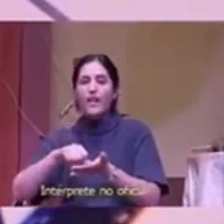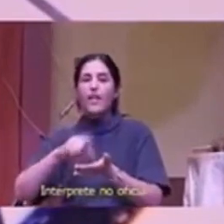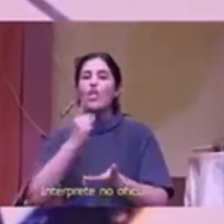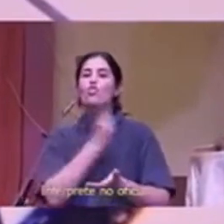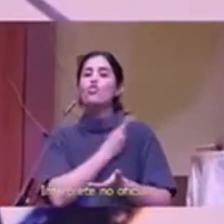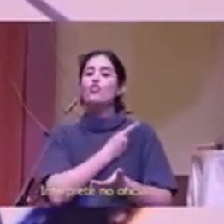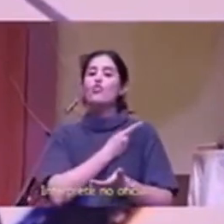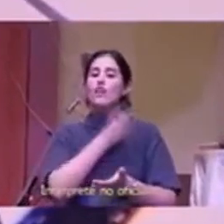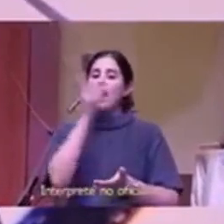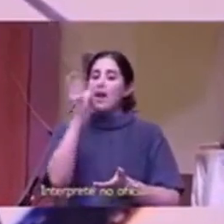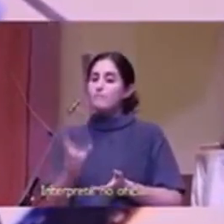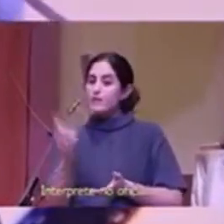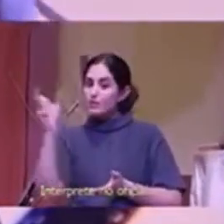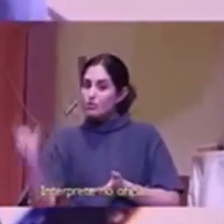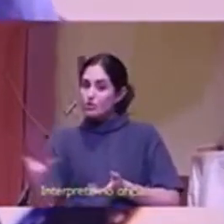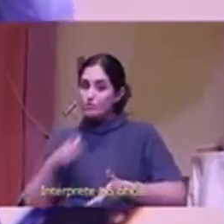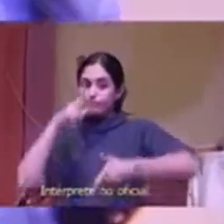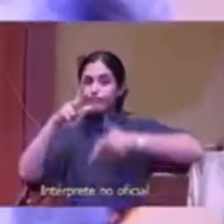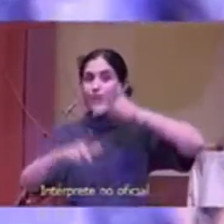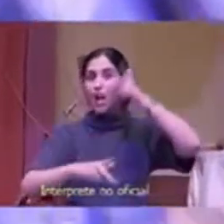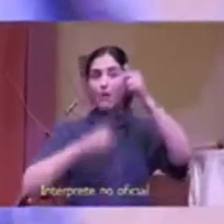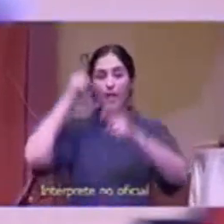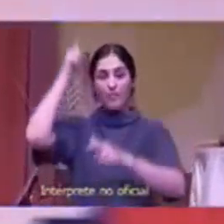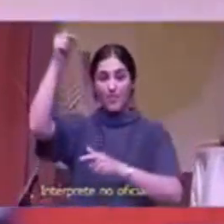a todos los élites que están acá